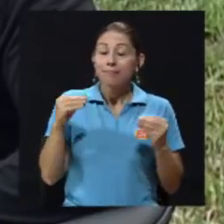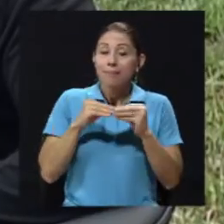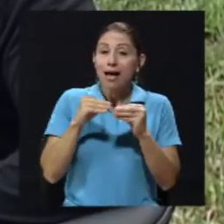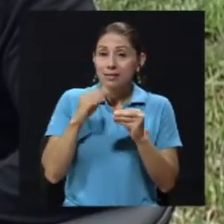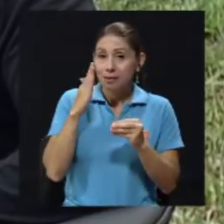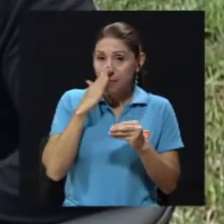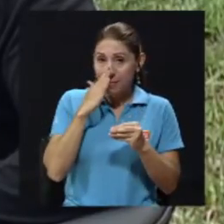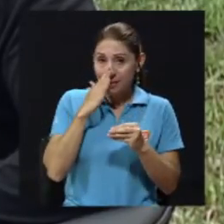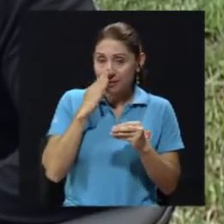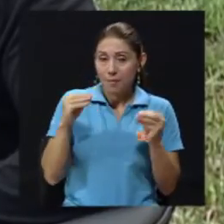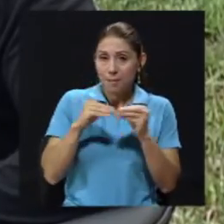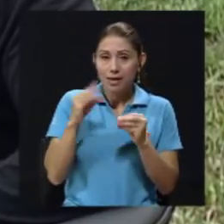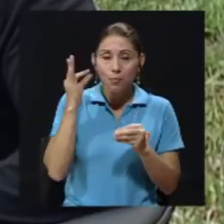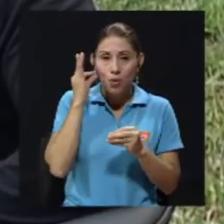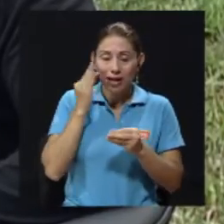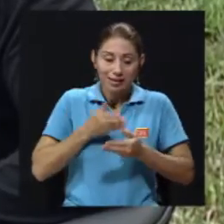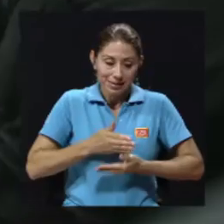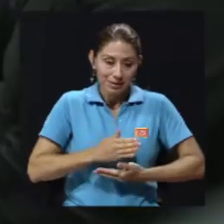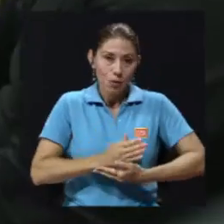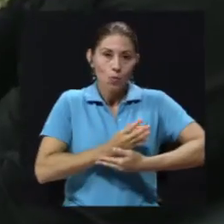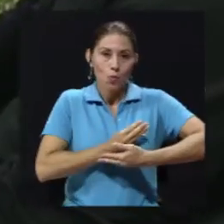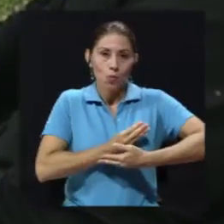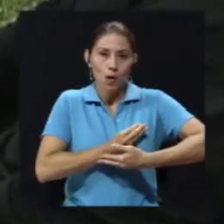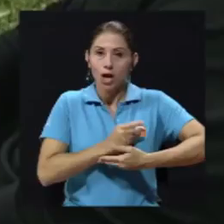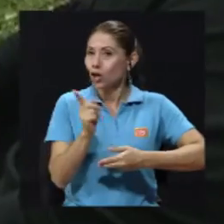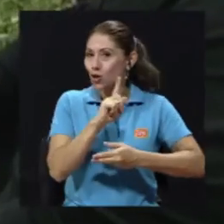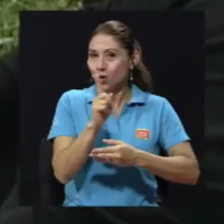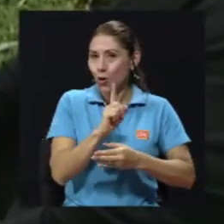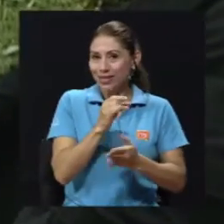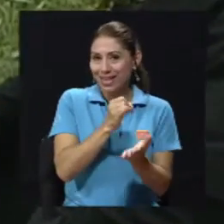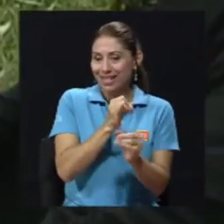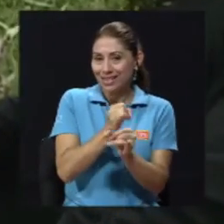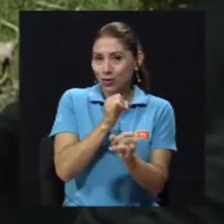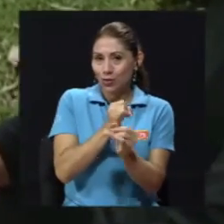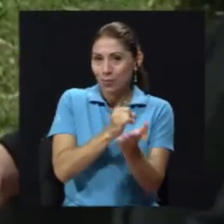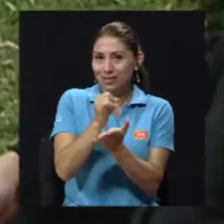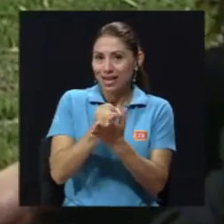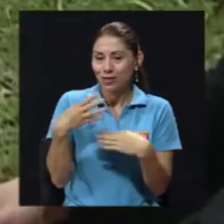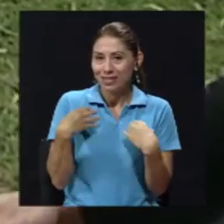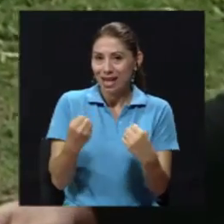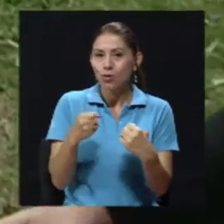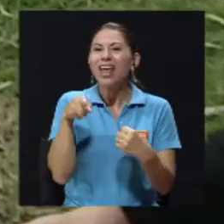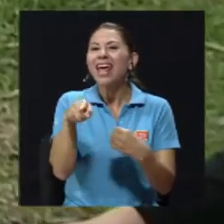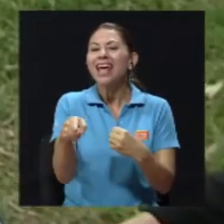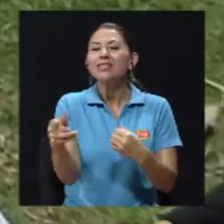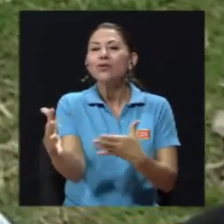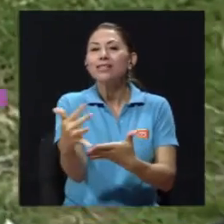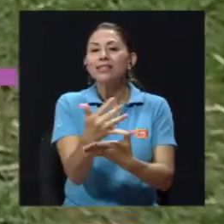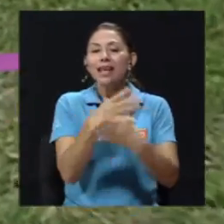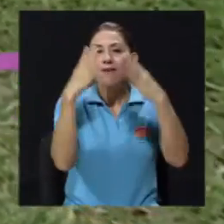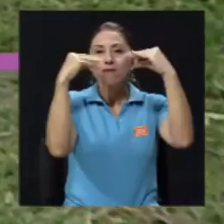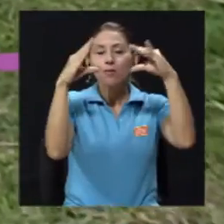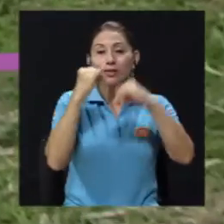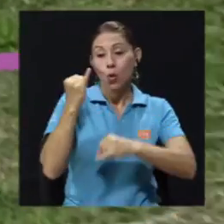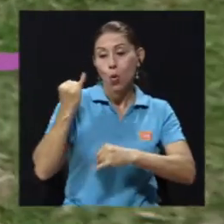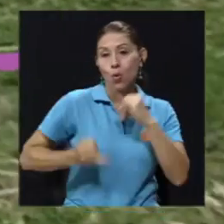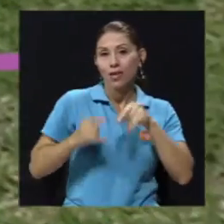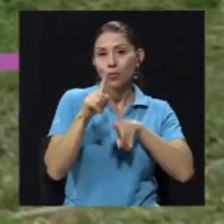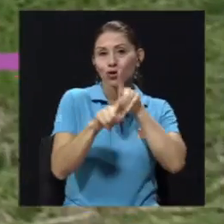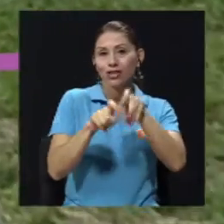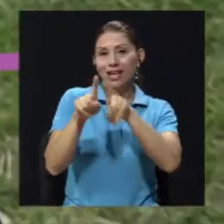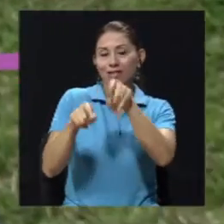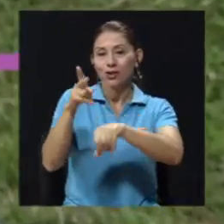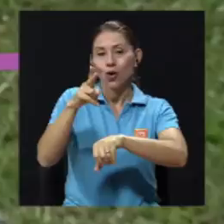datos del Instituto de Investigaciones en Salud, sino los datos que ofreció la última encuesta, el último censo